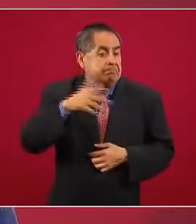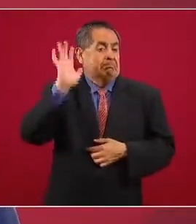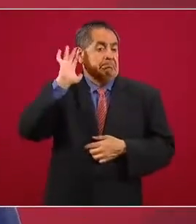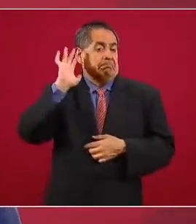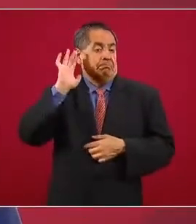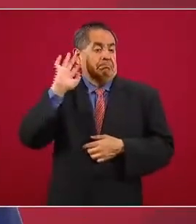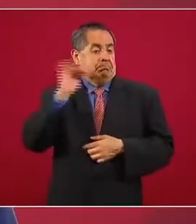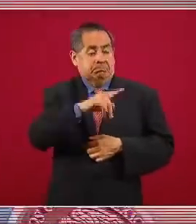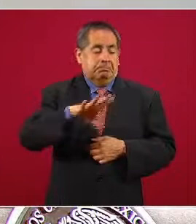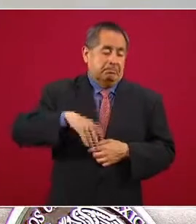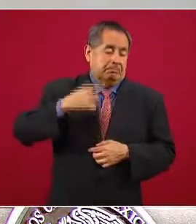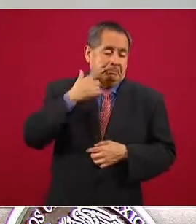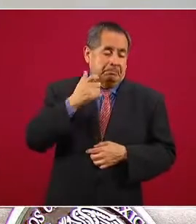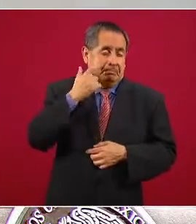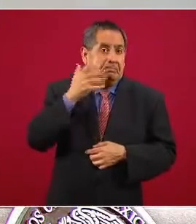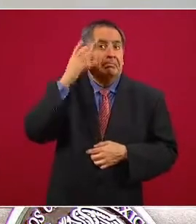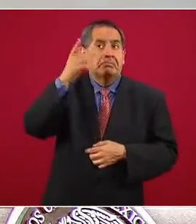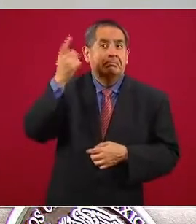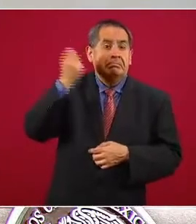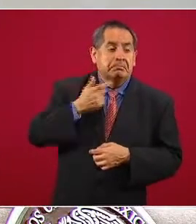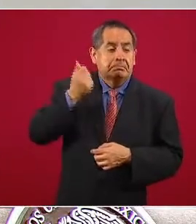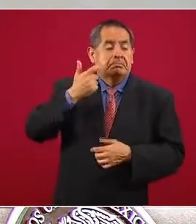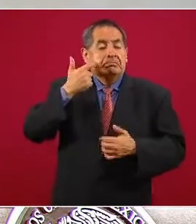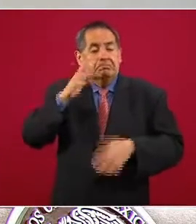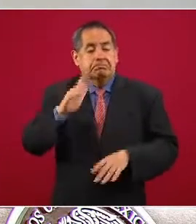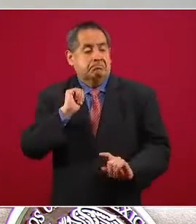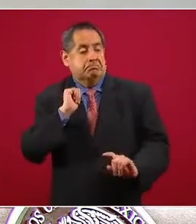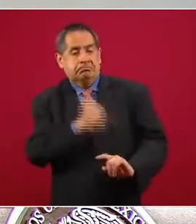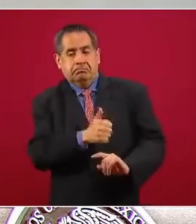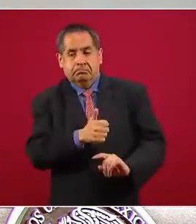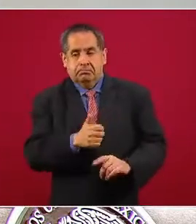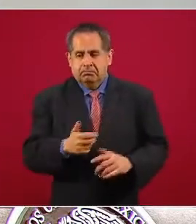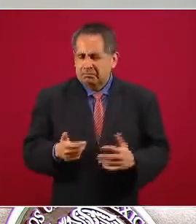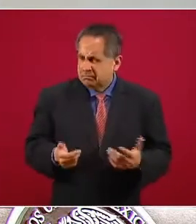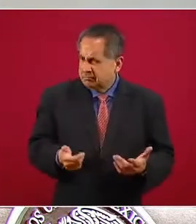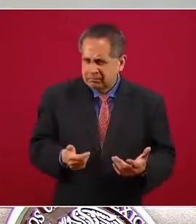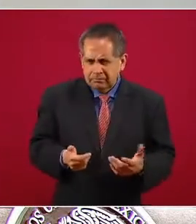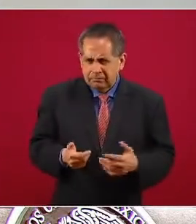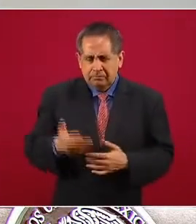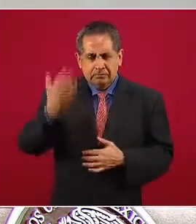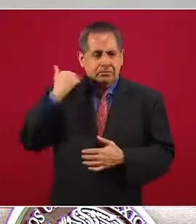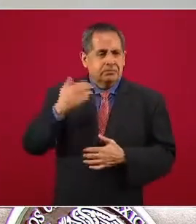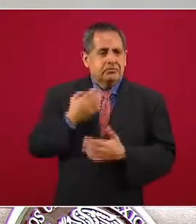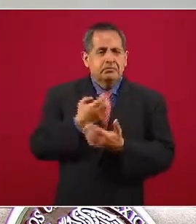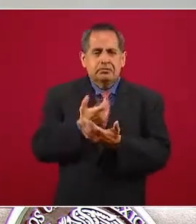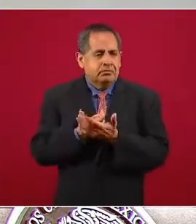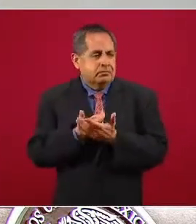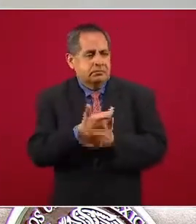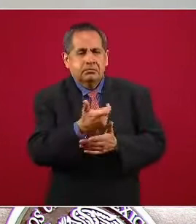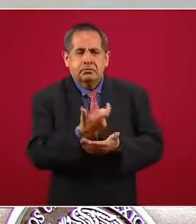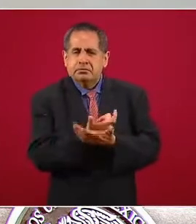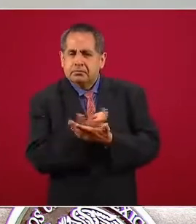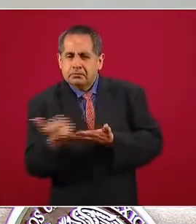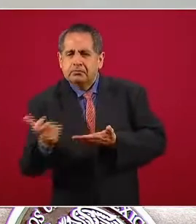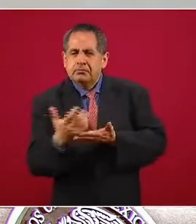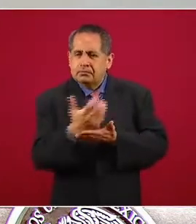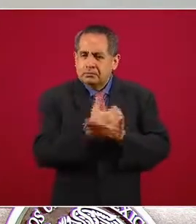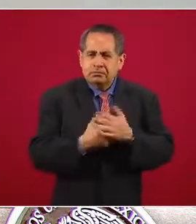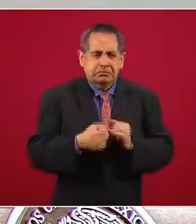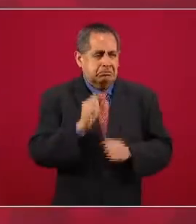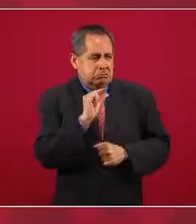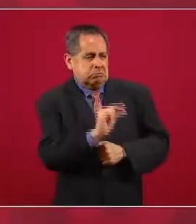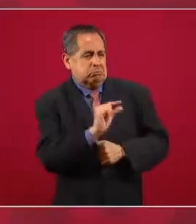tener una pensión digna, en una economía con salarios bajos y alta